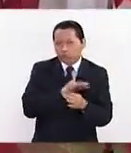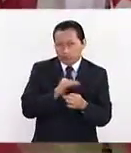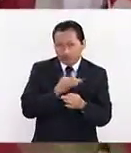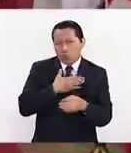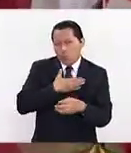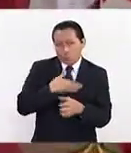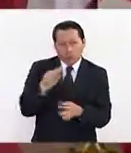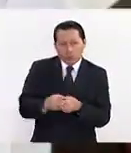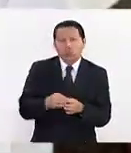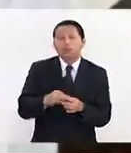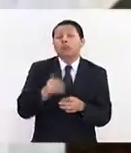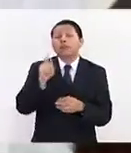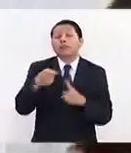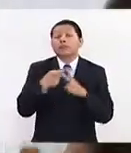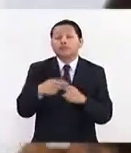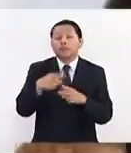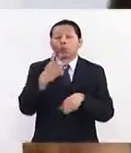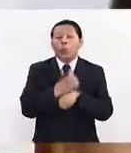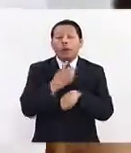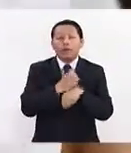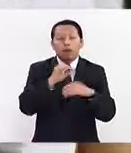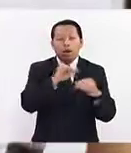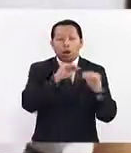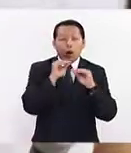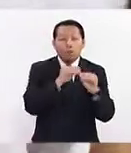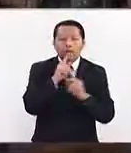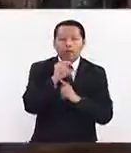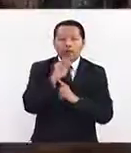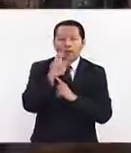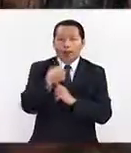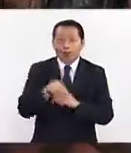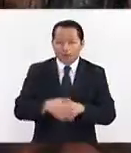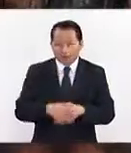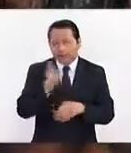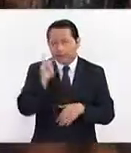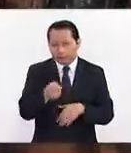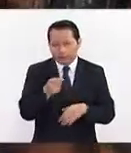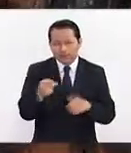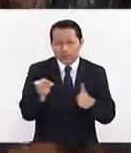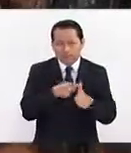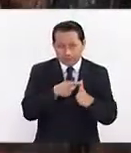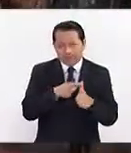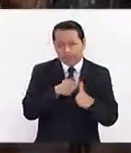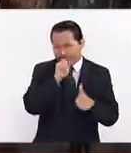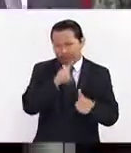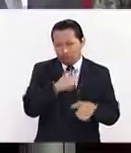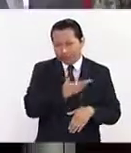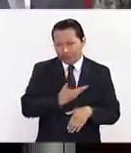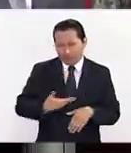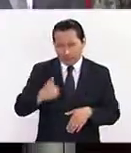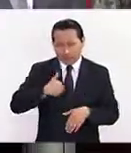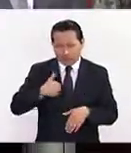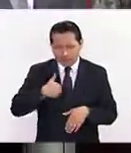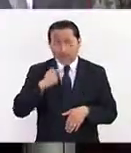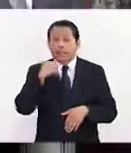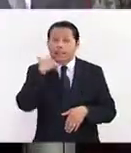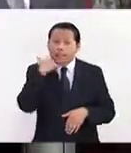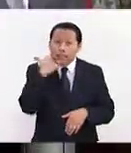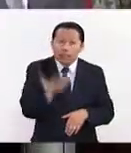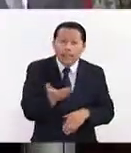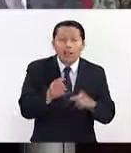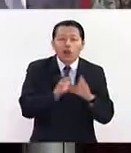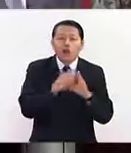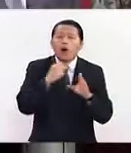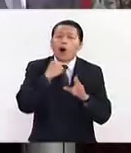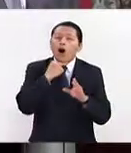cuando inicia esta cuarta ronda de renegociación del TLC. El primer ministro de Canadá busca ser la voz